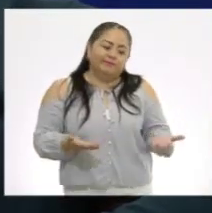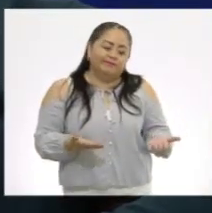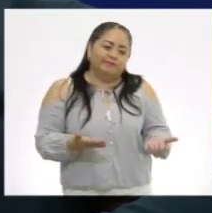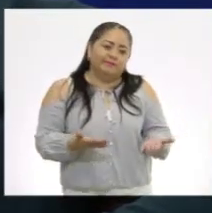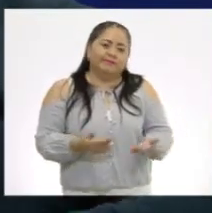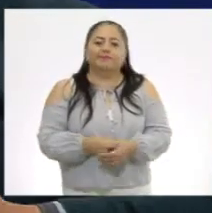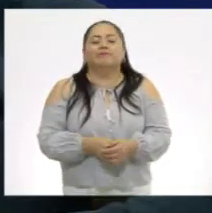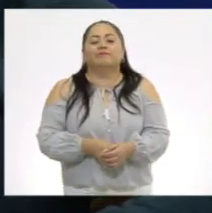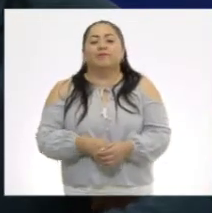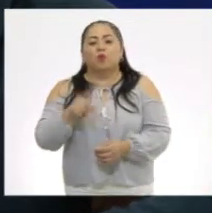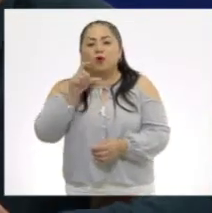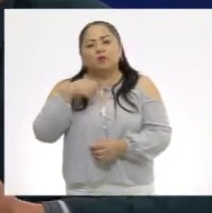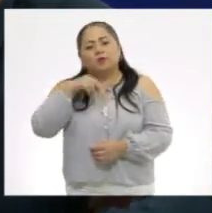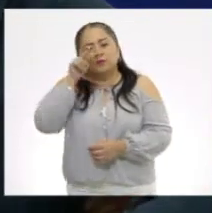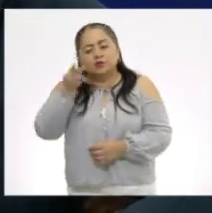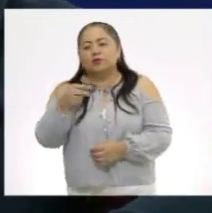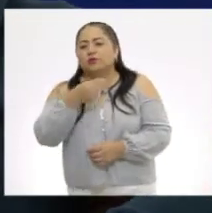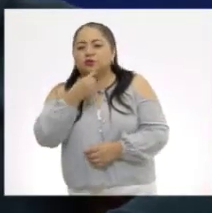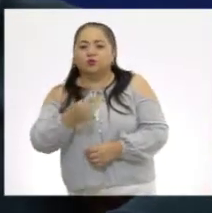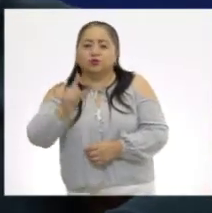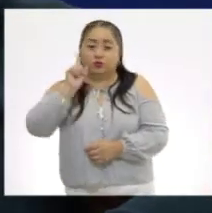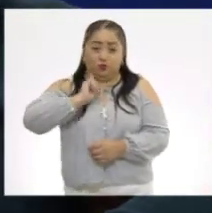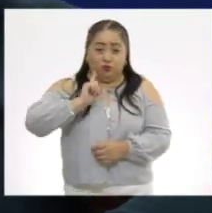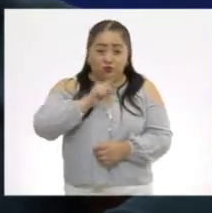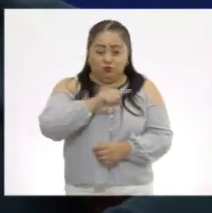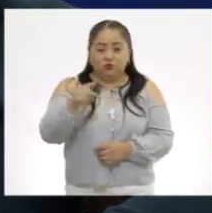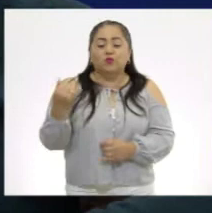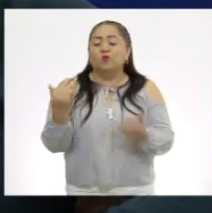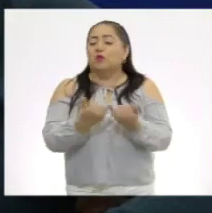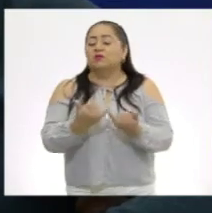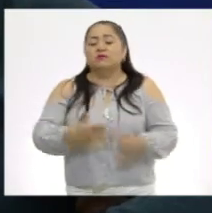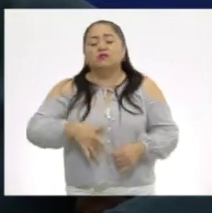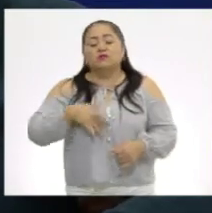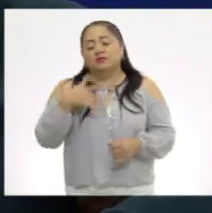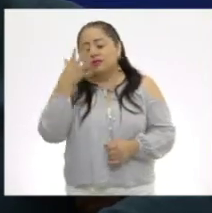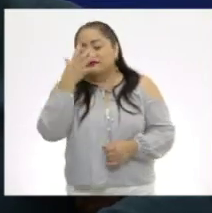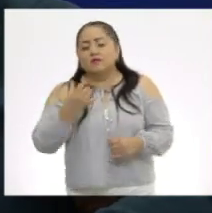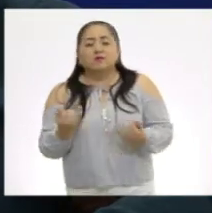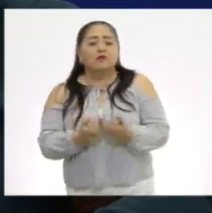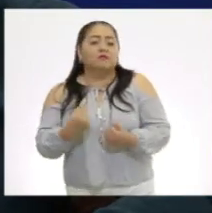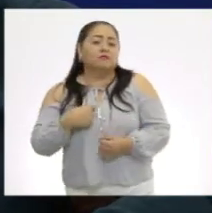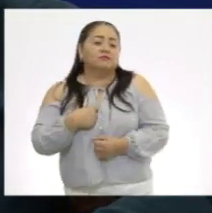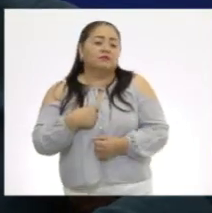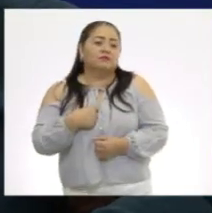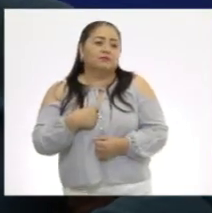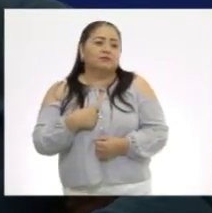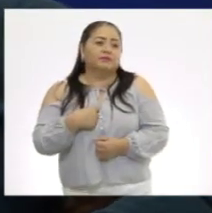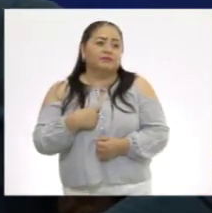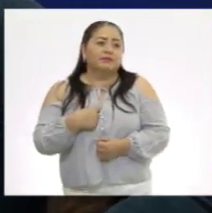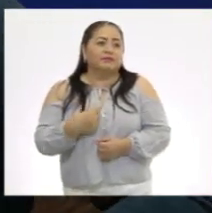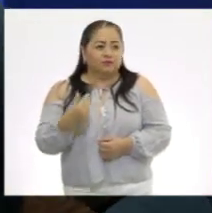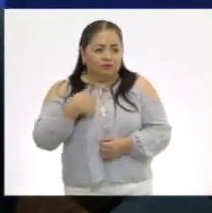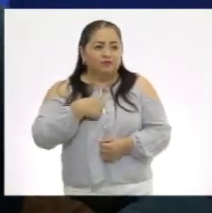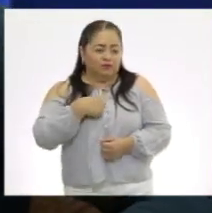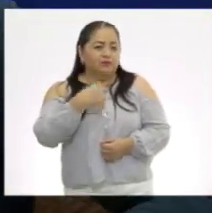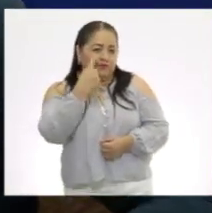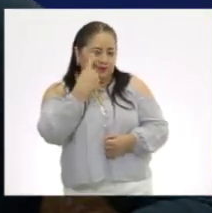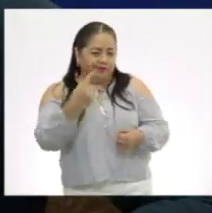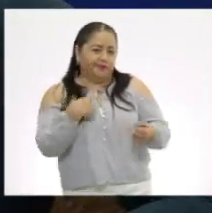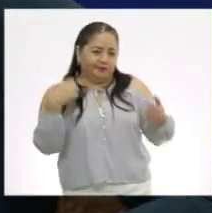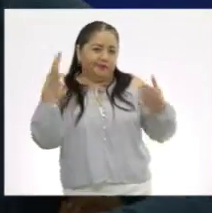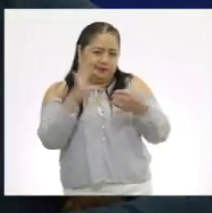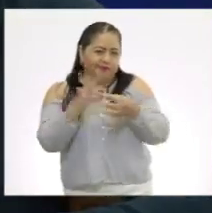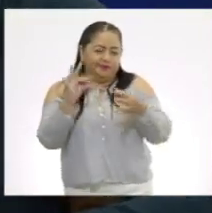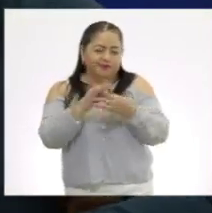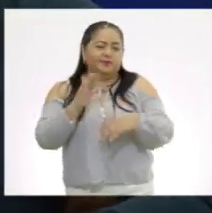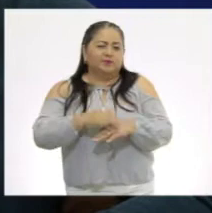Pues, al ver que muchas niñas y niños también se sienten igual de tristes que yo, ahora sí voy a platicarles un poco de